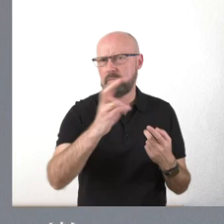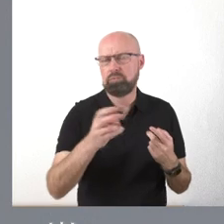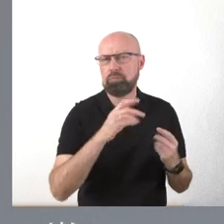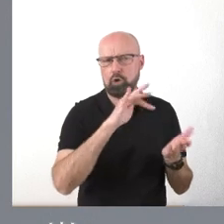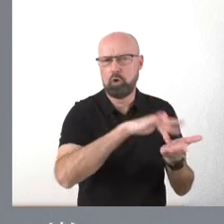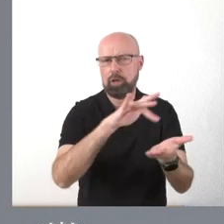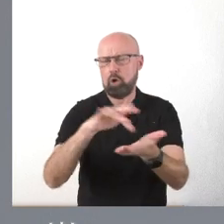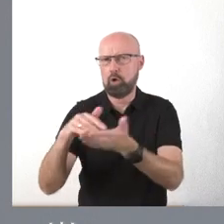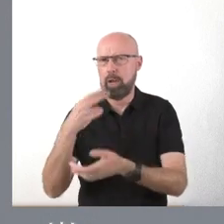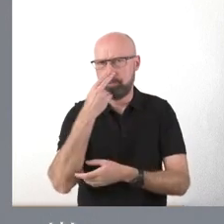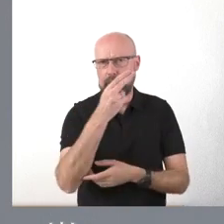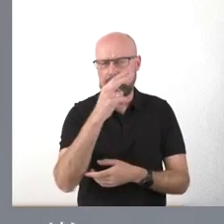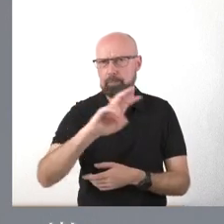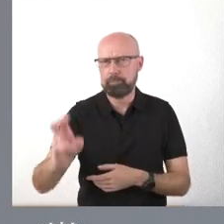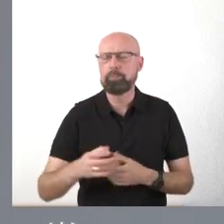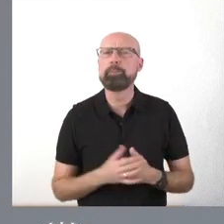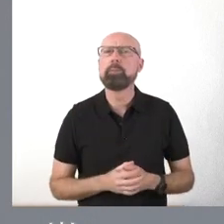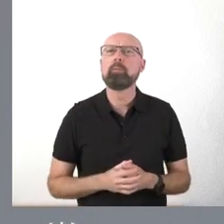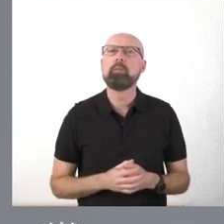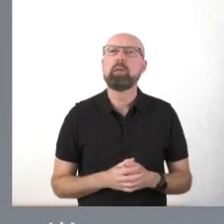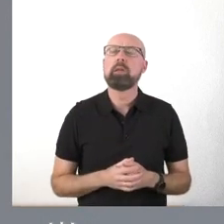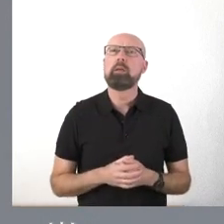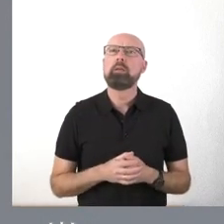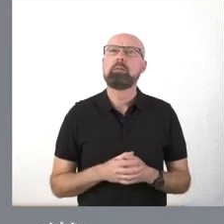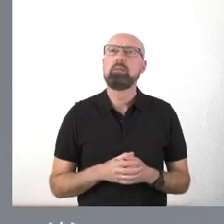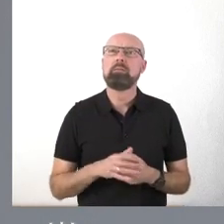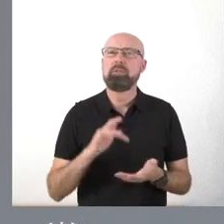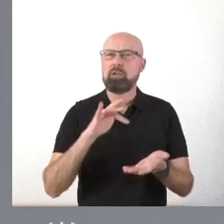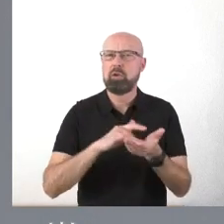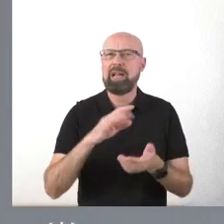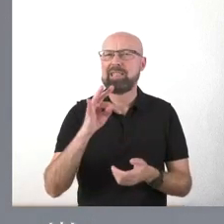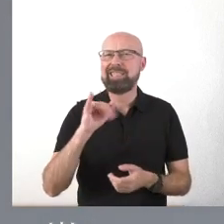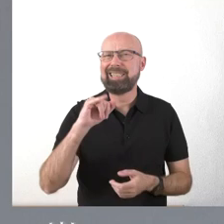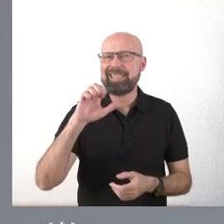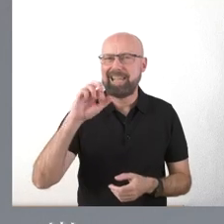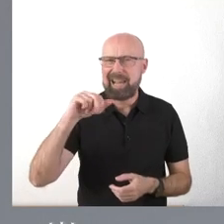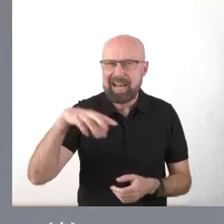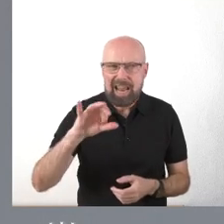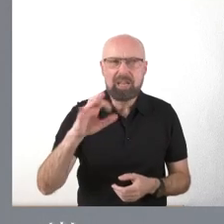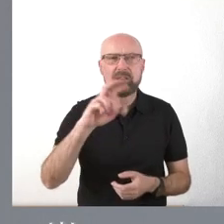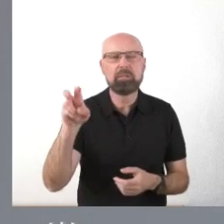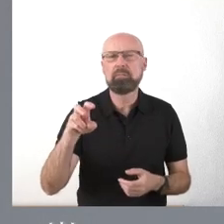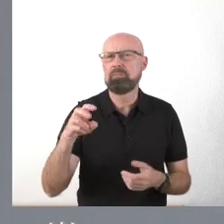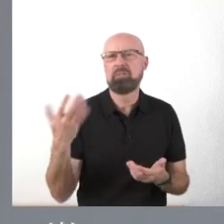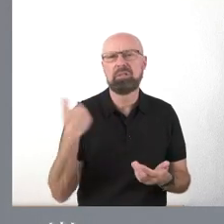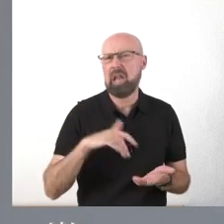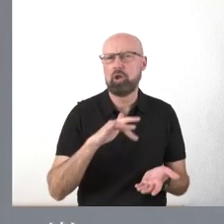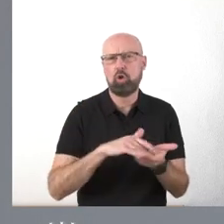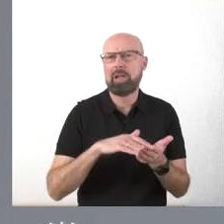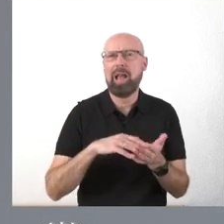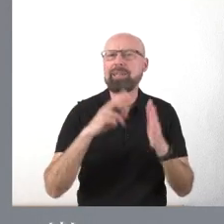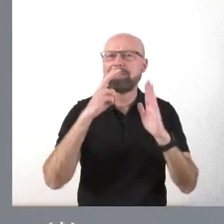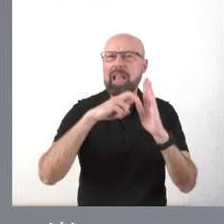ocasiones, he estado en Tiermes, es decir, he pasado por todos los yacimientos